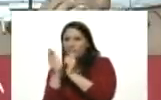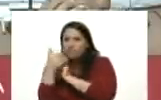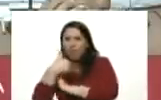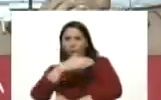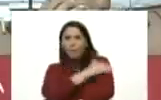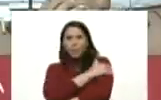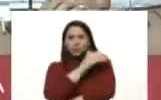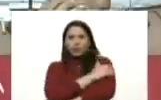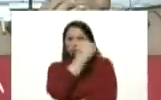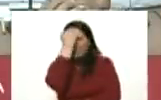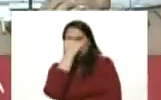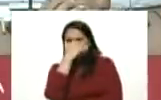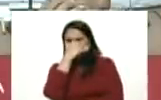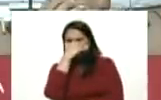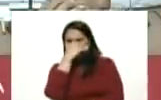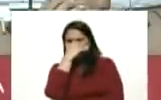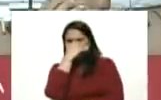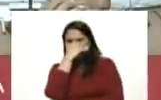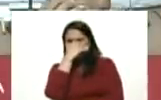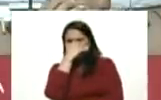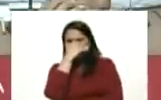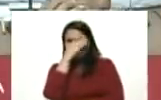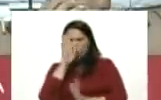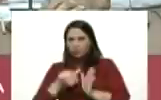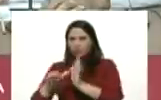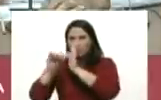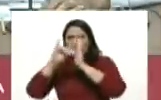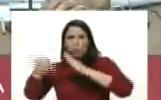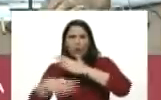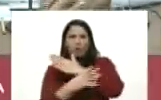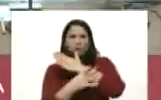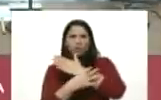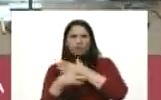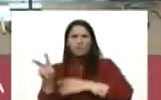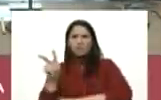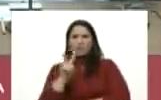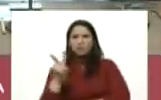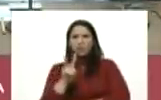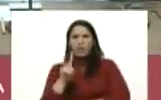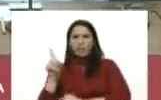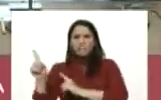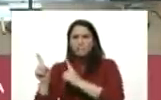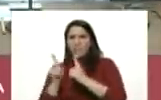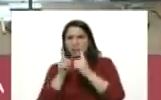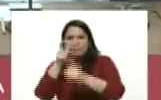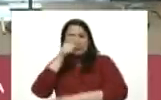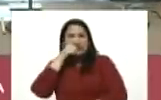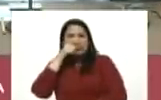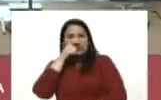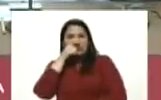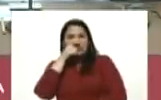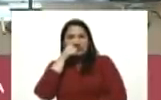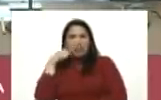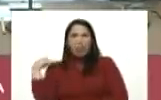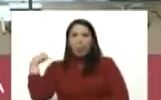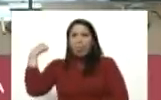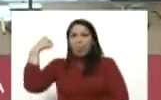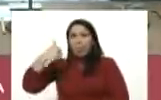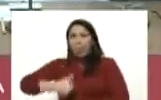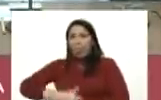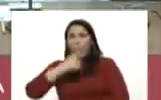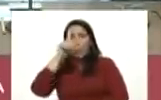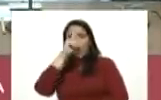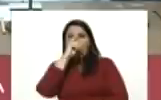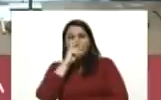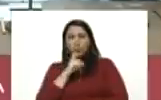terrorista entreguista guaidocista de Venezuela ha perseguido durante más de un año todos los